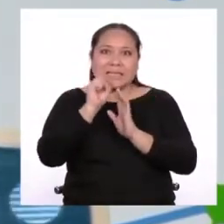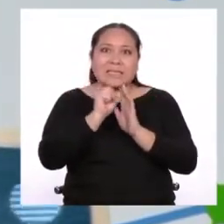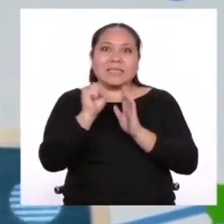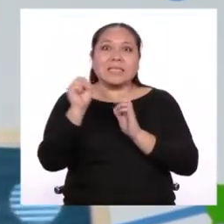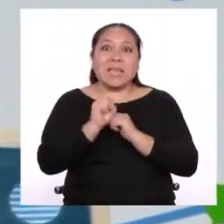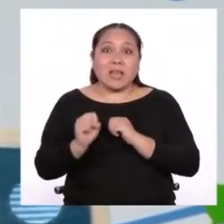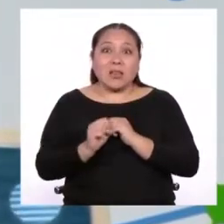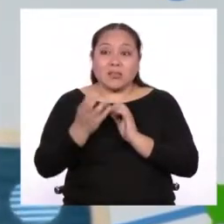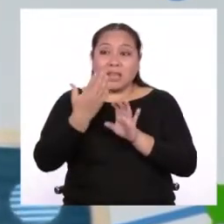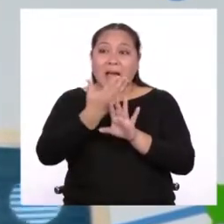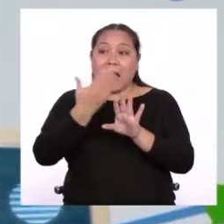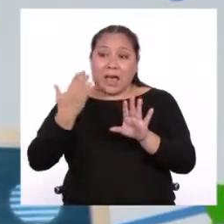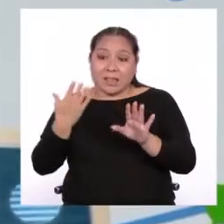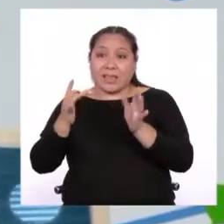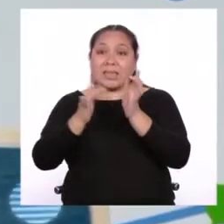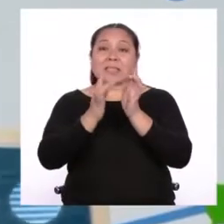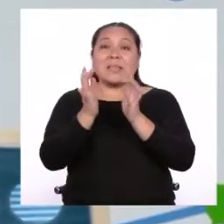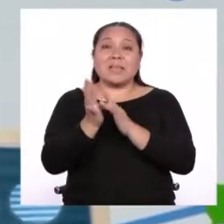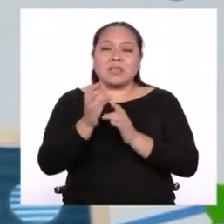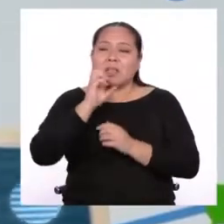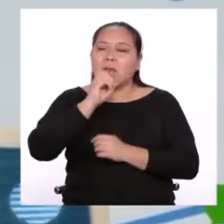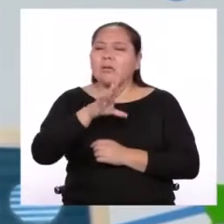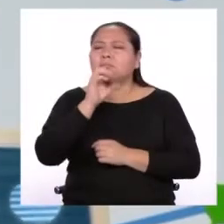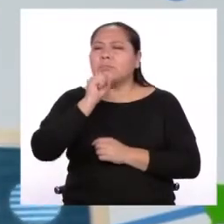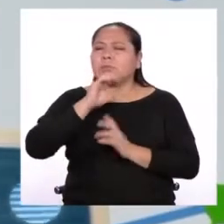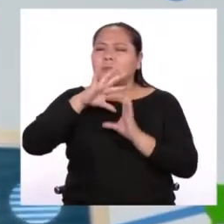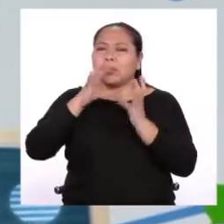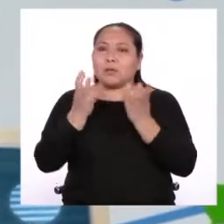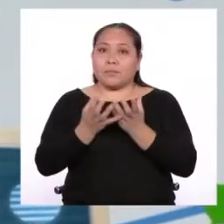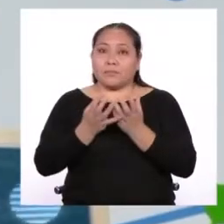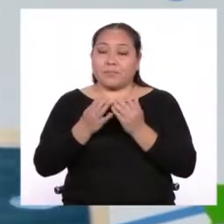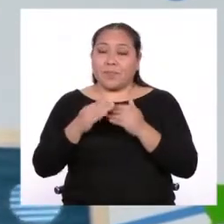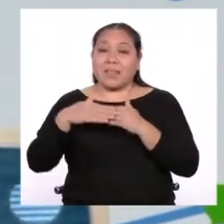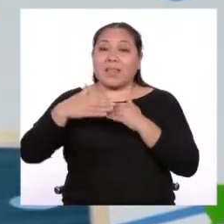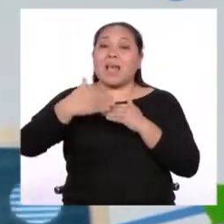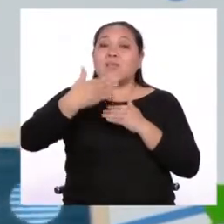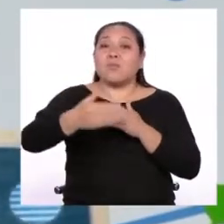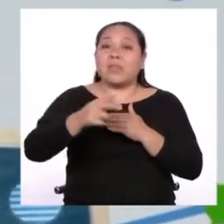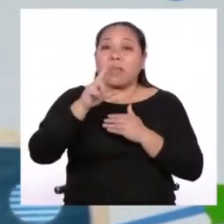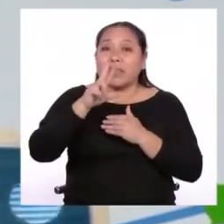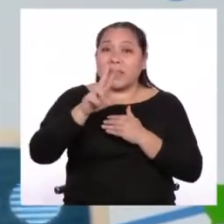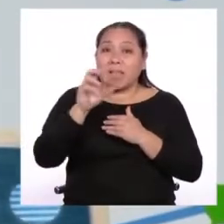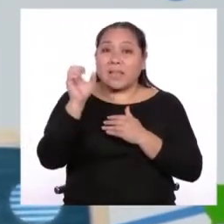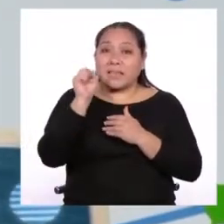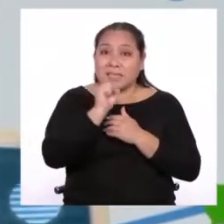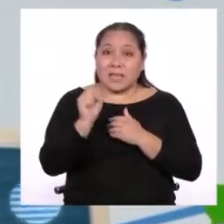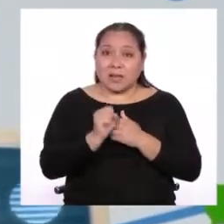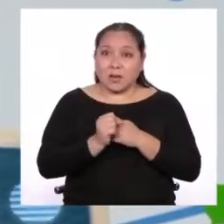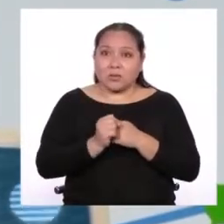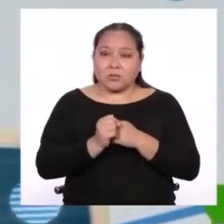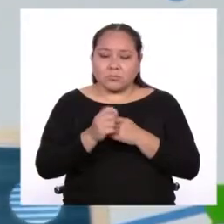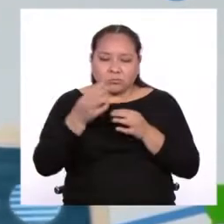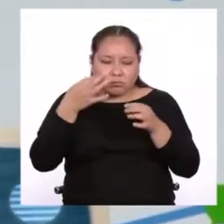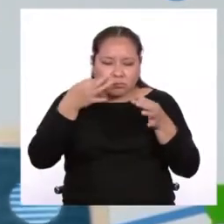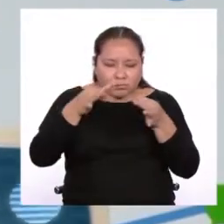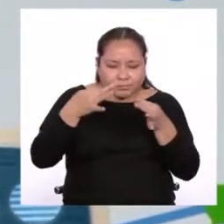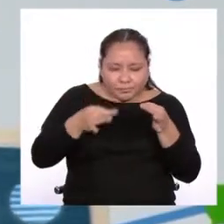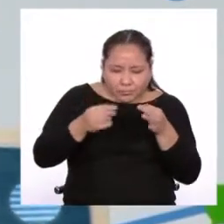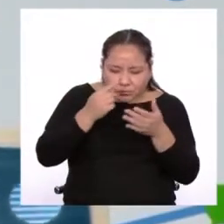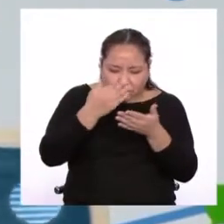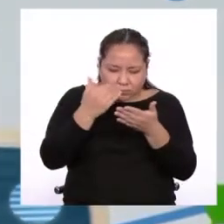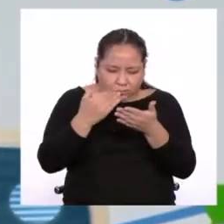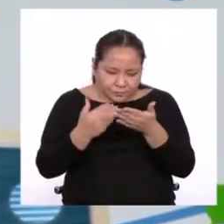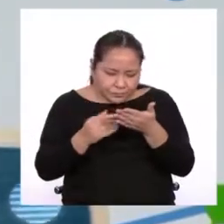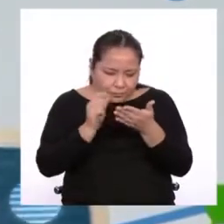tierra era redonda. Pero no fue sino hasta tres ciclos después que los cálculos de la astronomía pudieron conformar